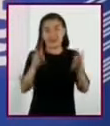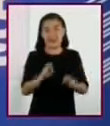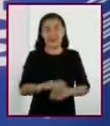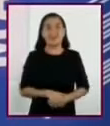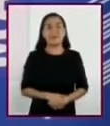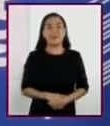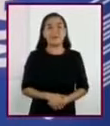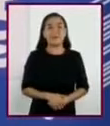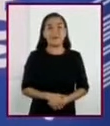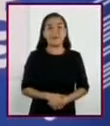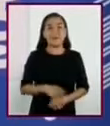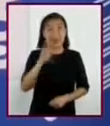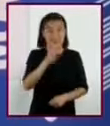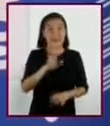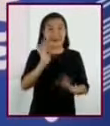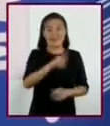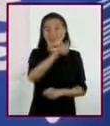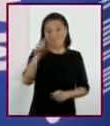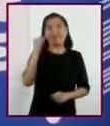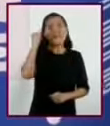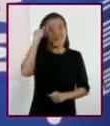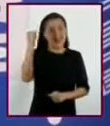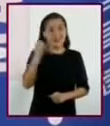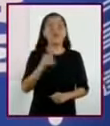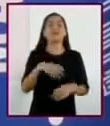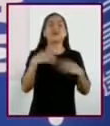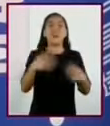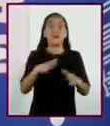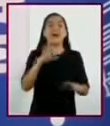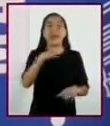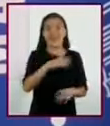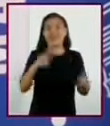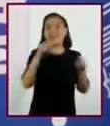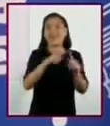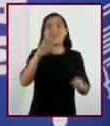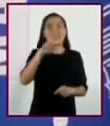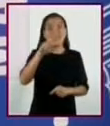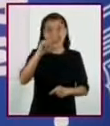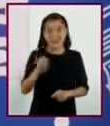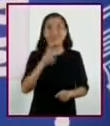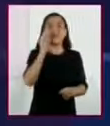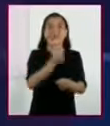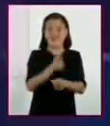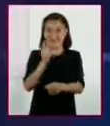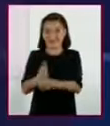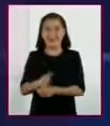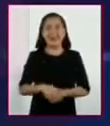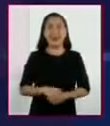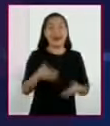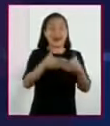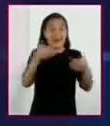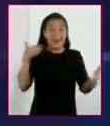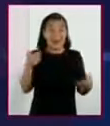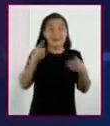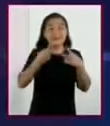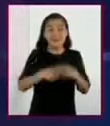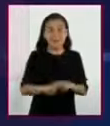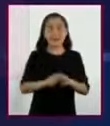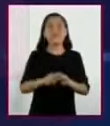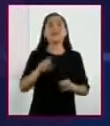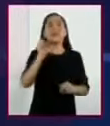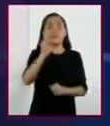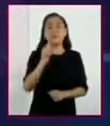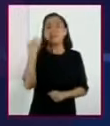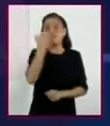Así que, como ya se imaginarán, nos esperan muchos retos y descubrimientos. Antes de empezar, vamos a